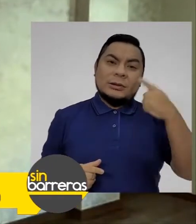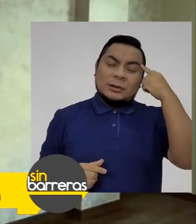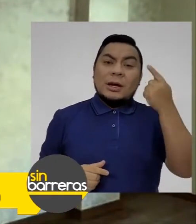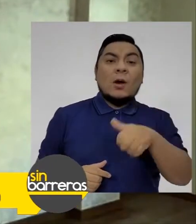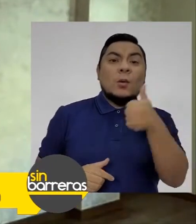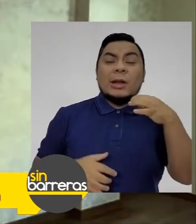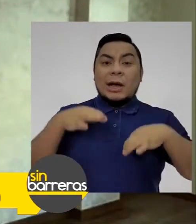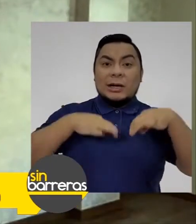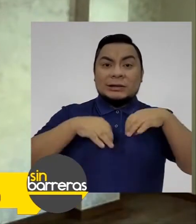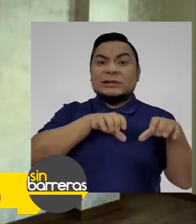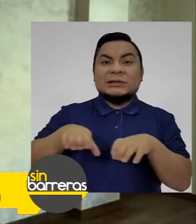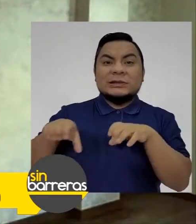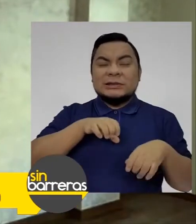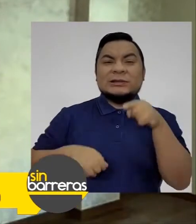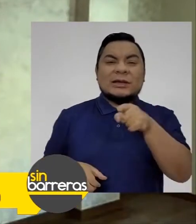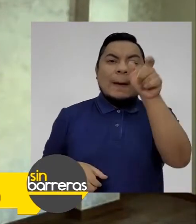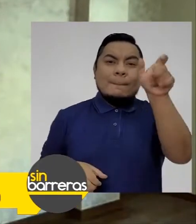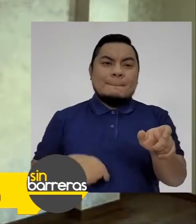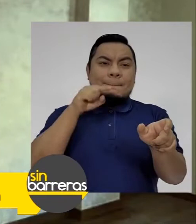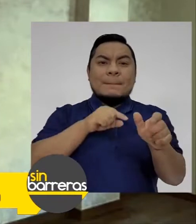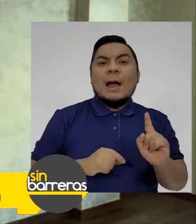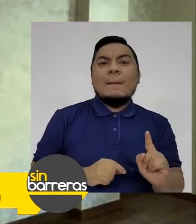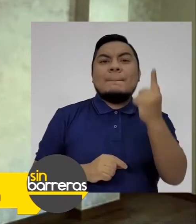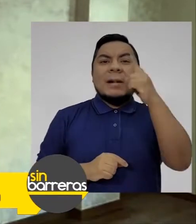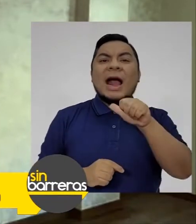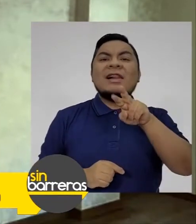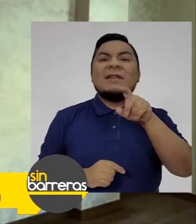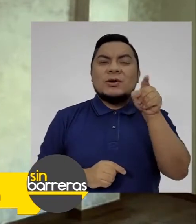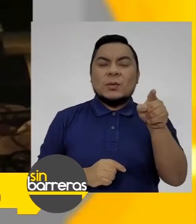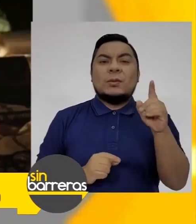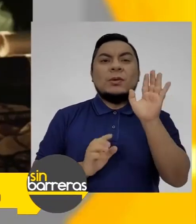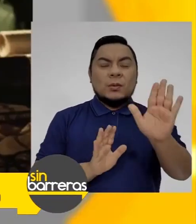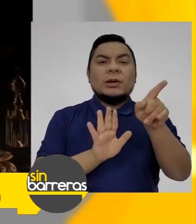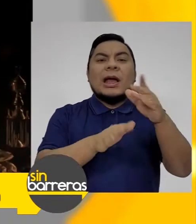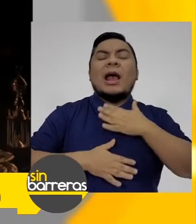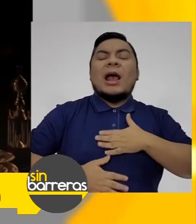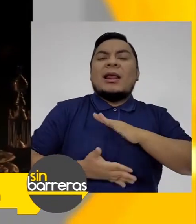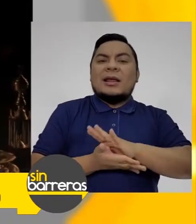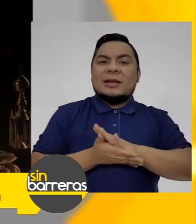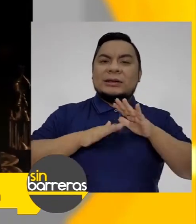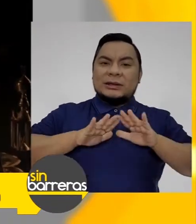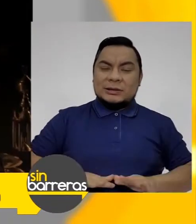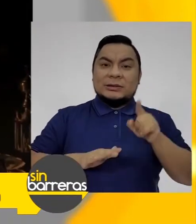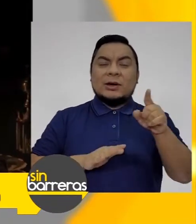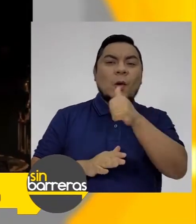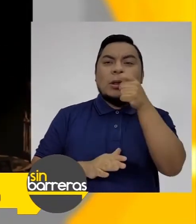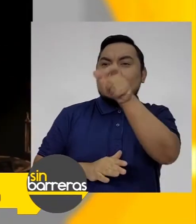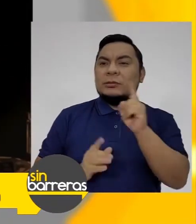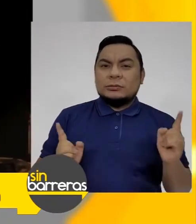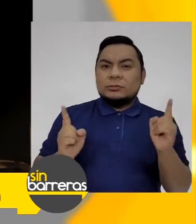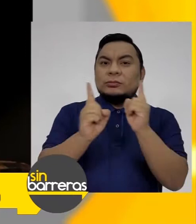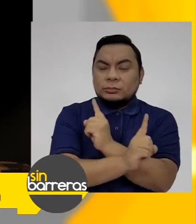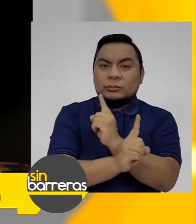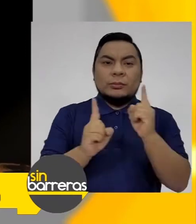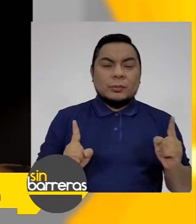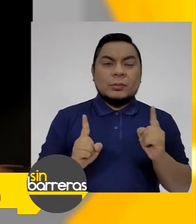actor hiciera el personaje de Álvaro, mientras él descansaba, pero él en un momento dijo, no,